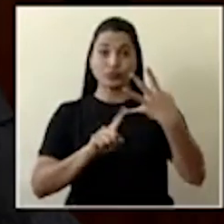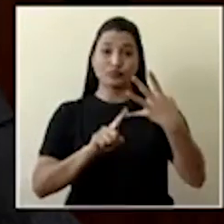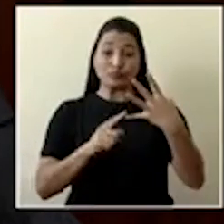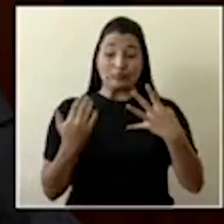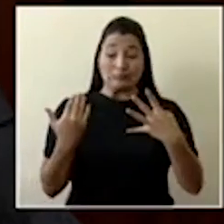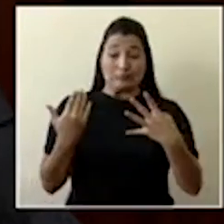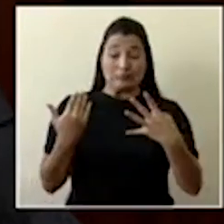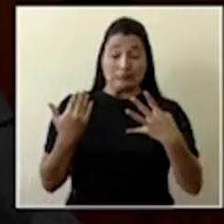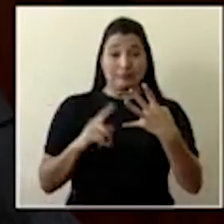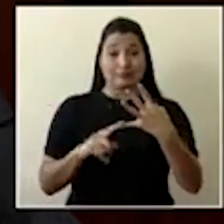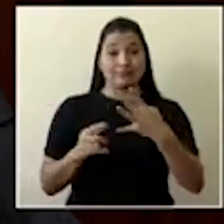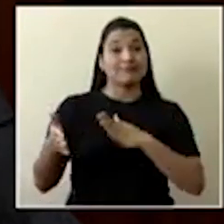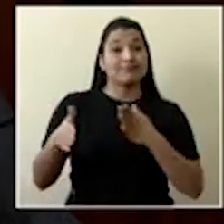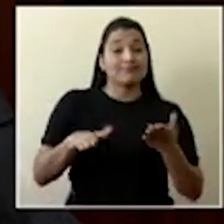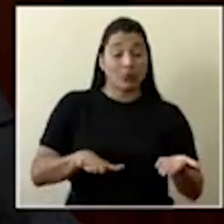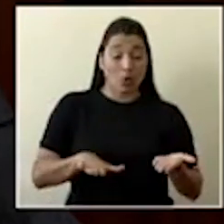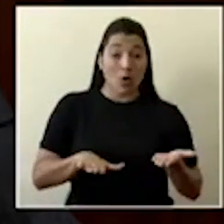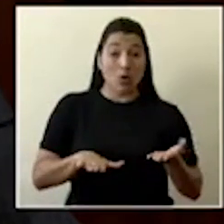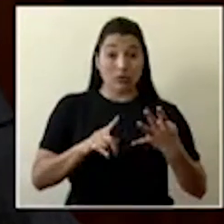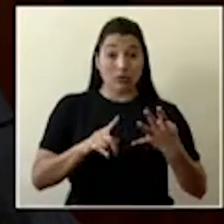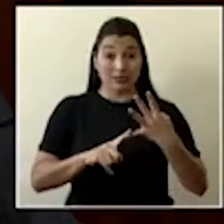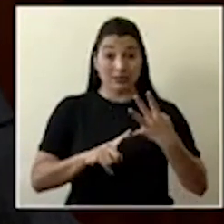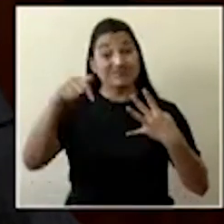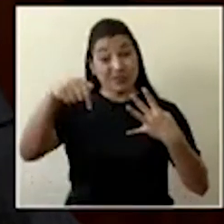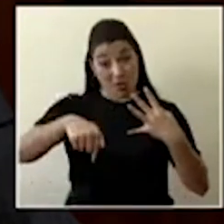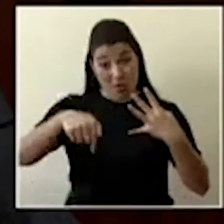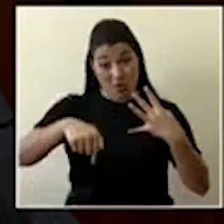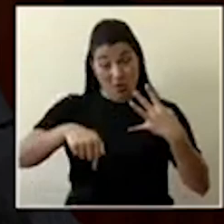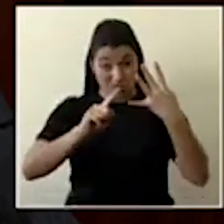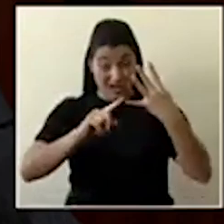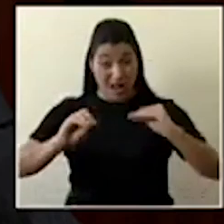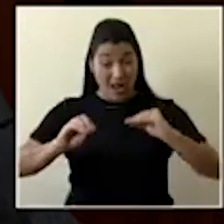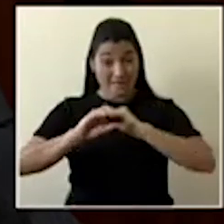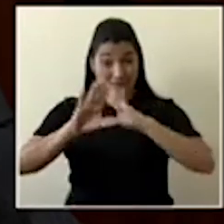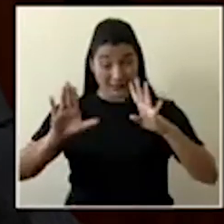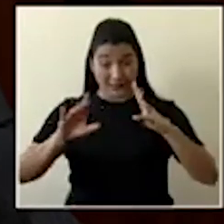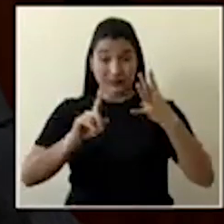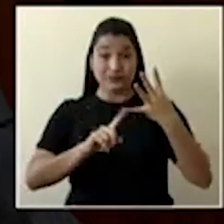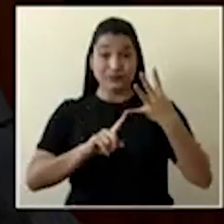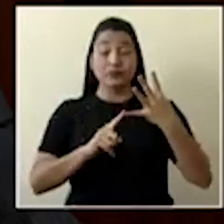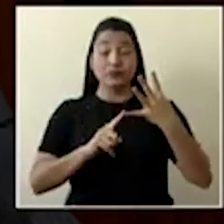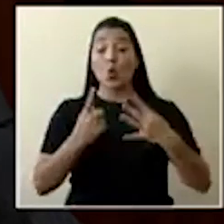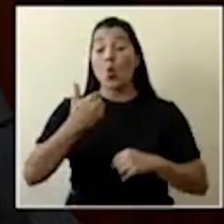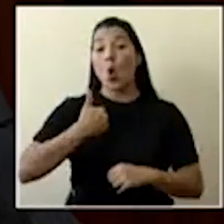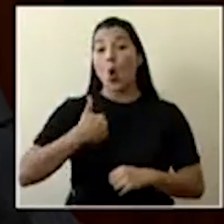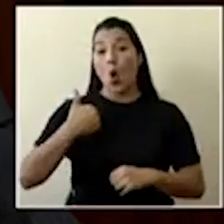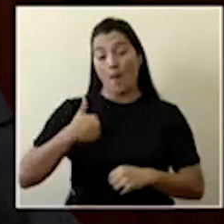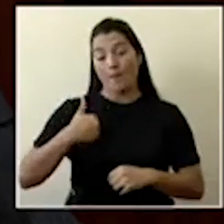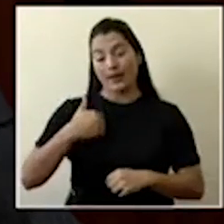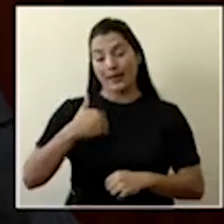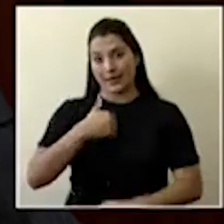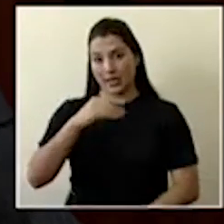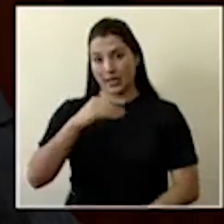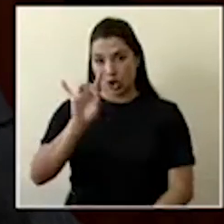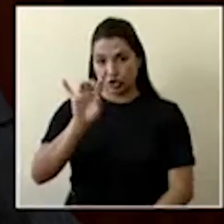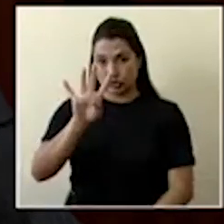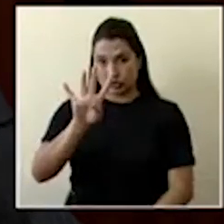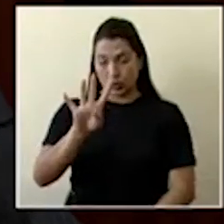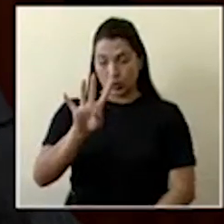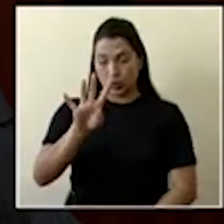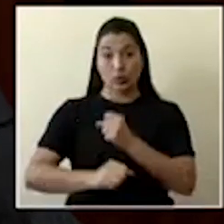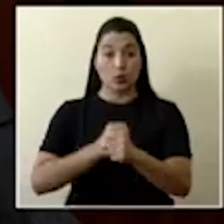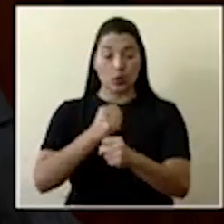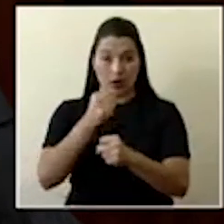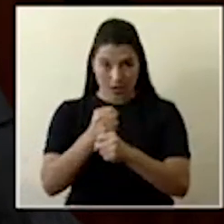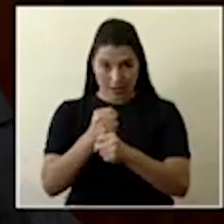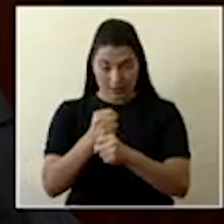más reciente fallecimiento que ocurrió hoy en horas de la mañana, un hombre de 84 años